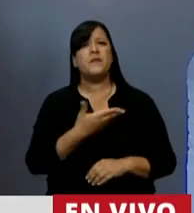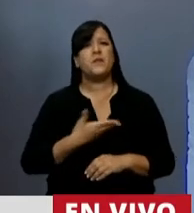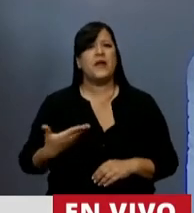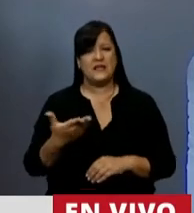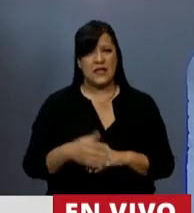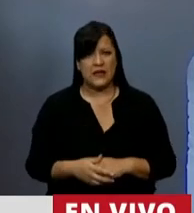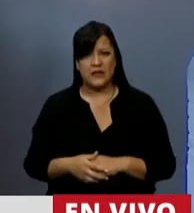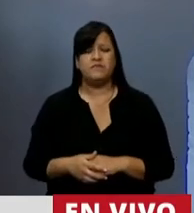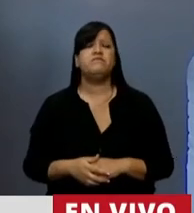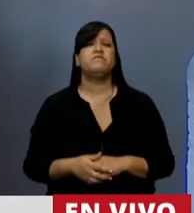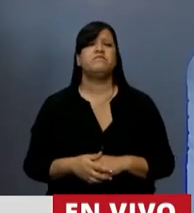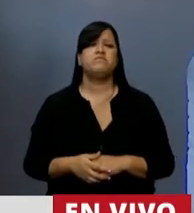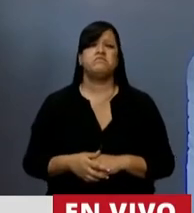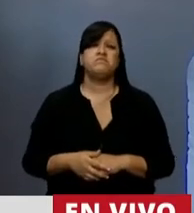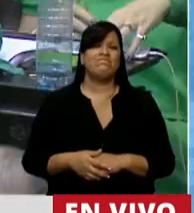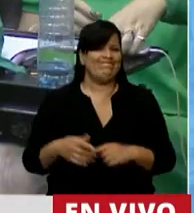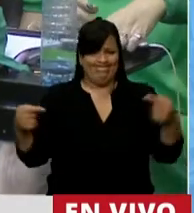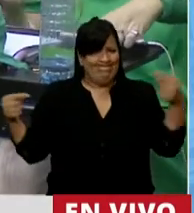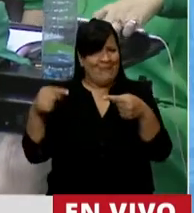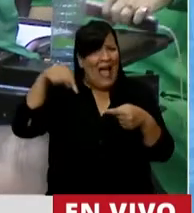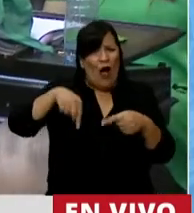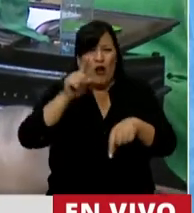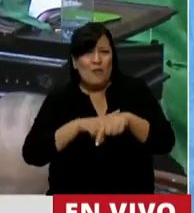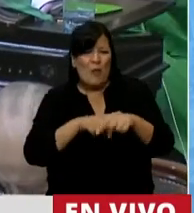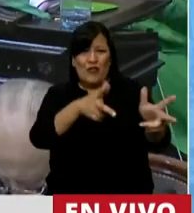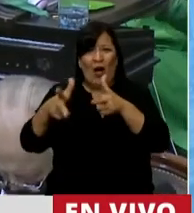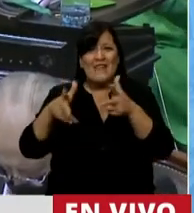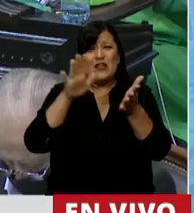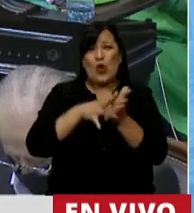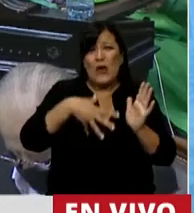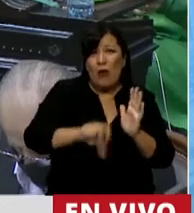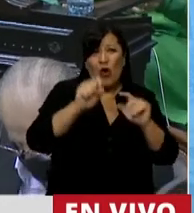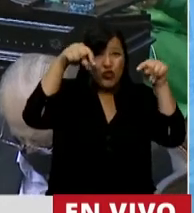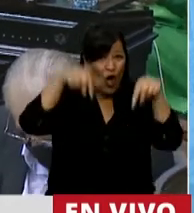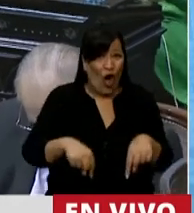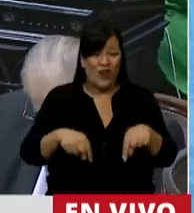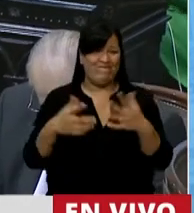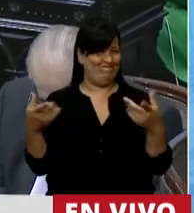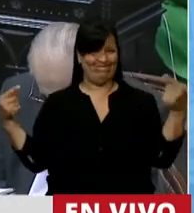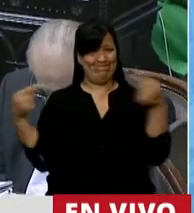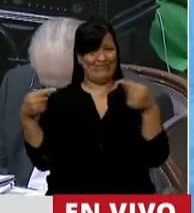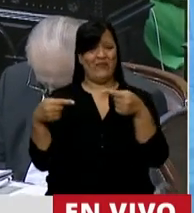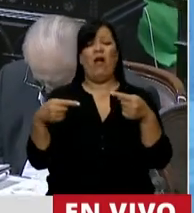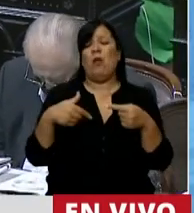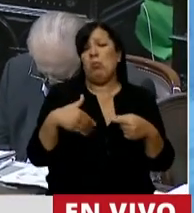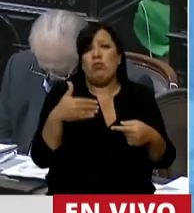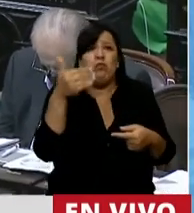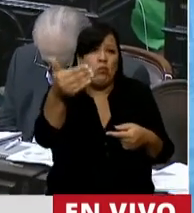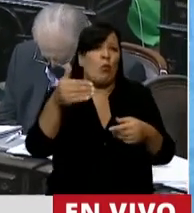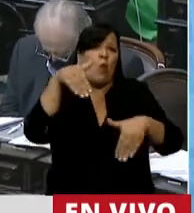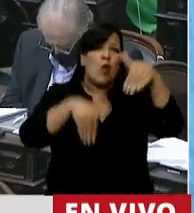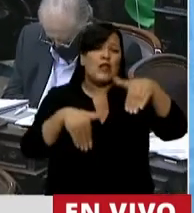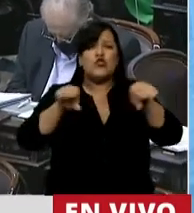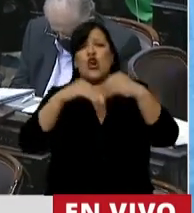más allá de lo inoportuno de tratar el tema del aborto hoy y más allá del resultado de la